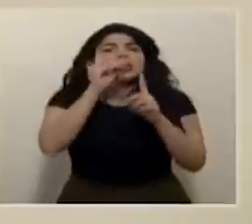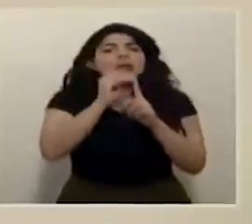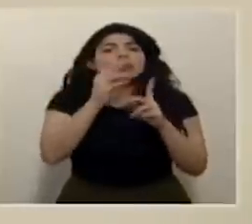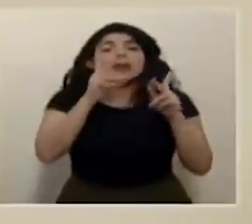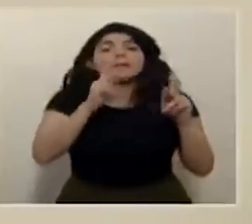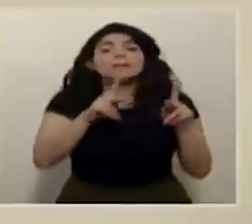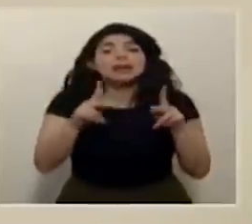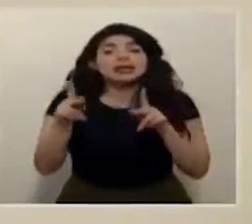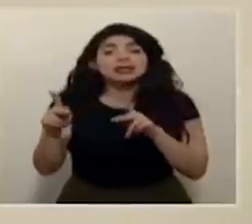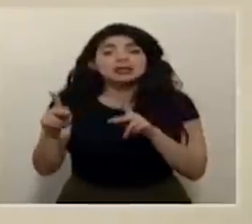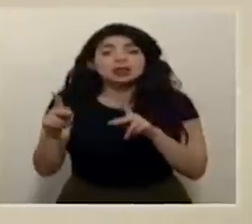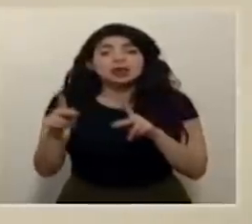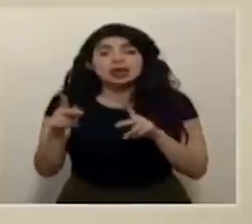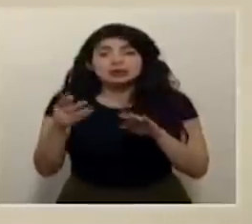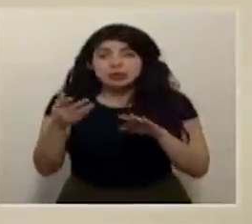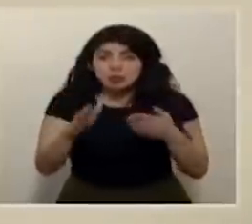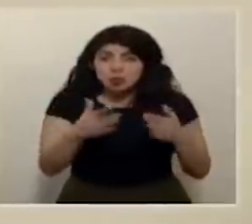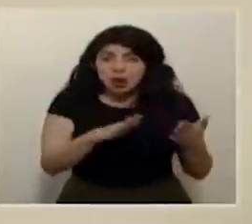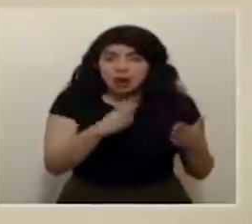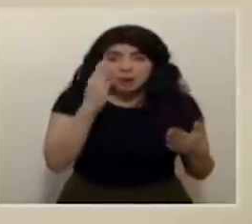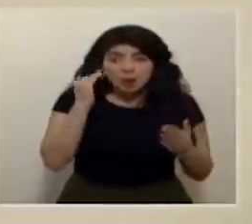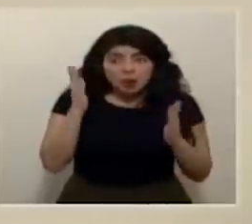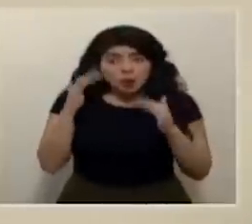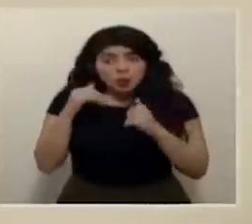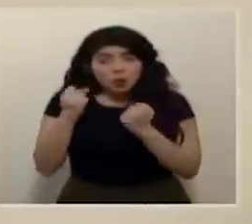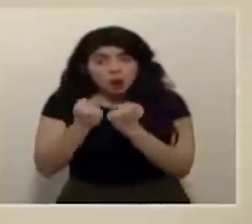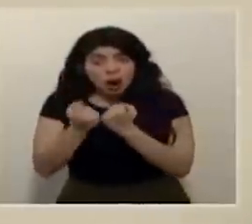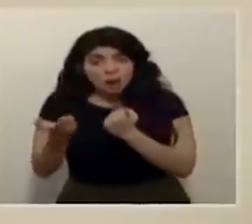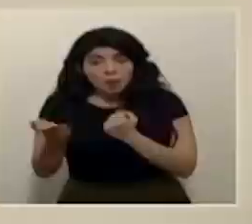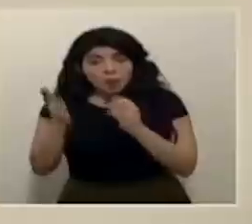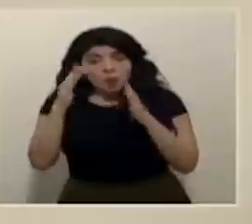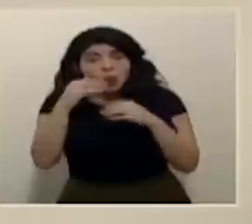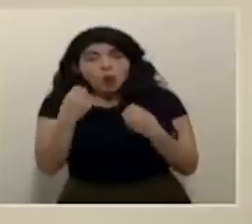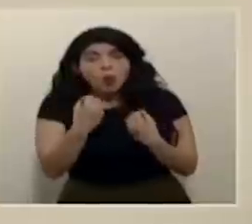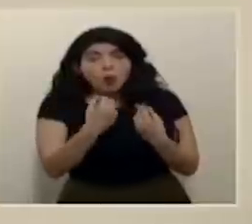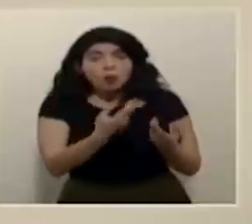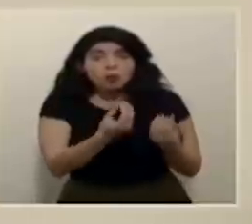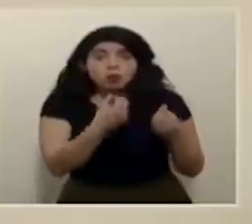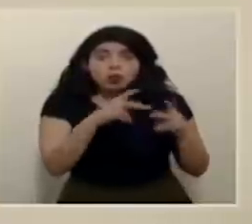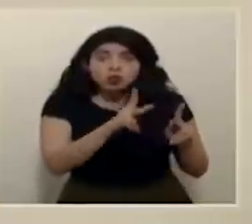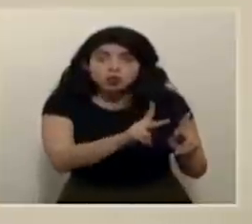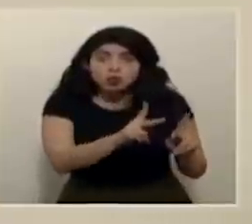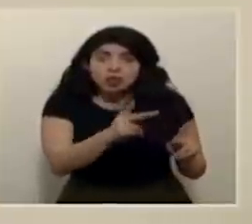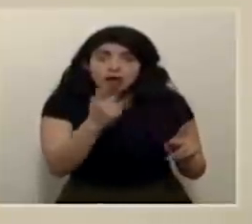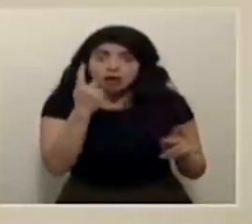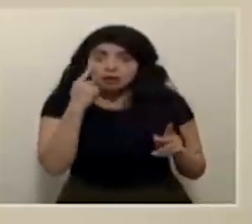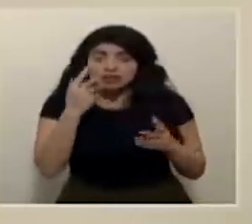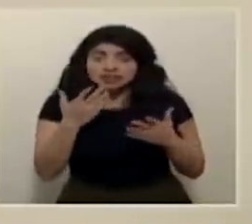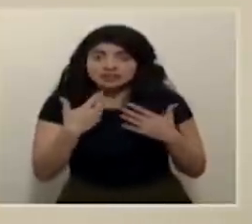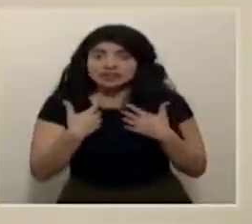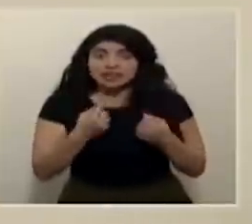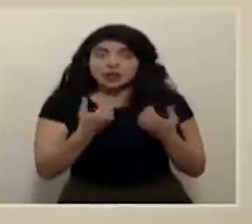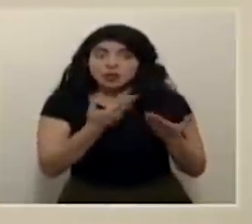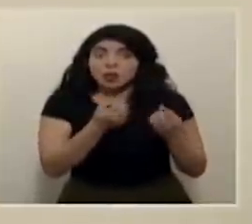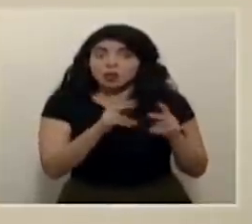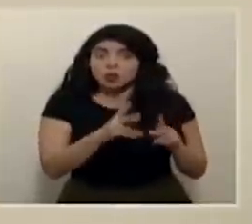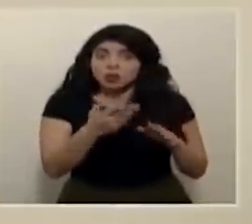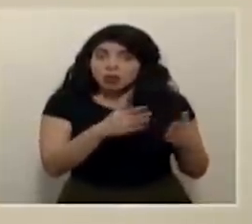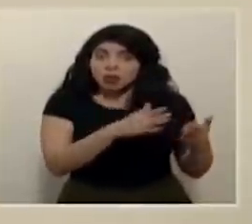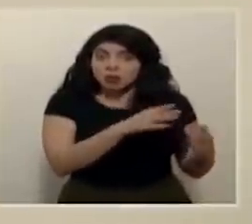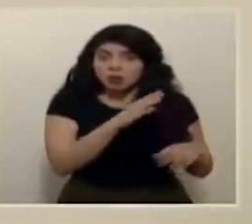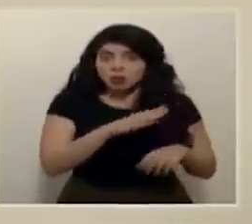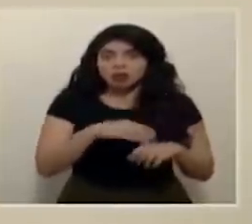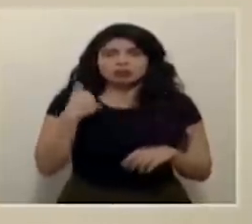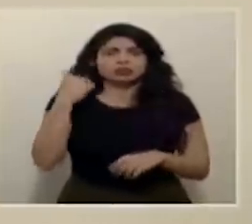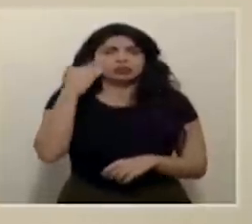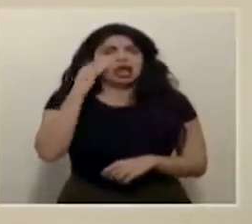las personas empiecen a morir porque no tienen esa capacidad esa oportunidad más bien de tener un servicio de salud disponible y yo sé que la